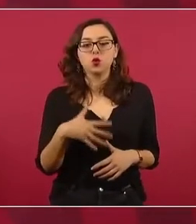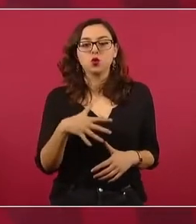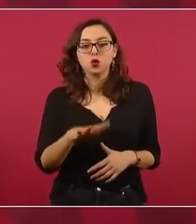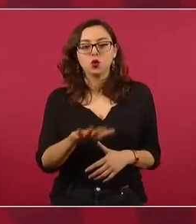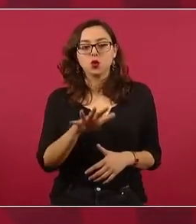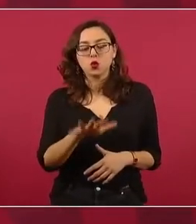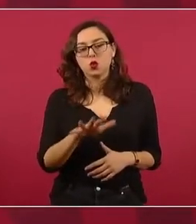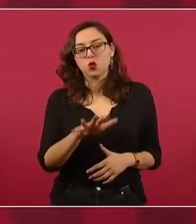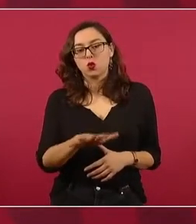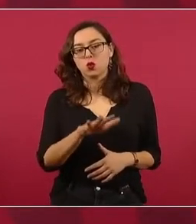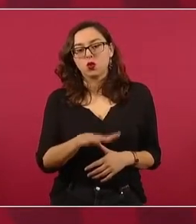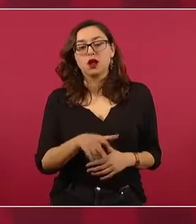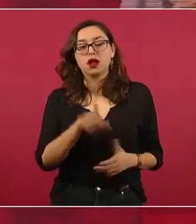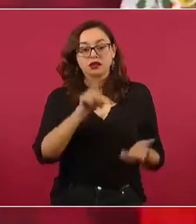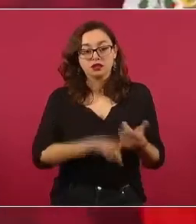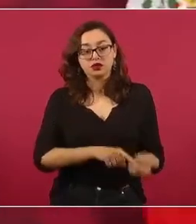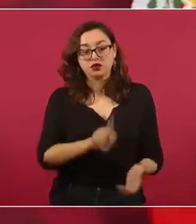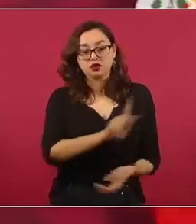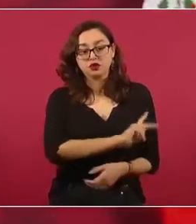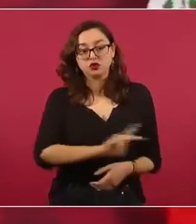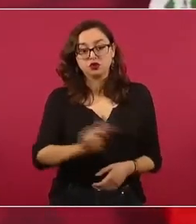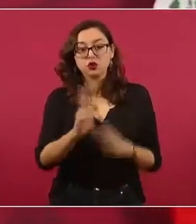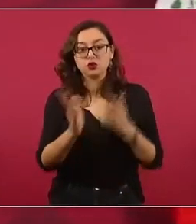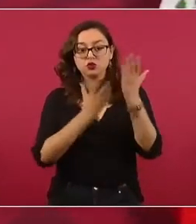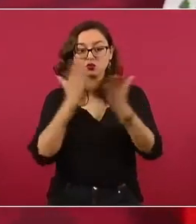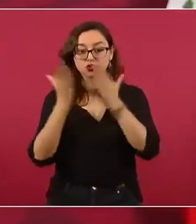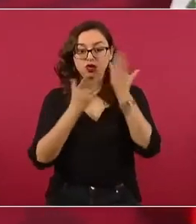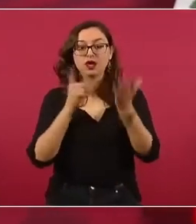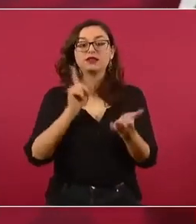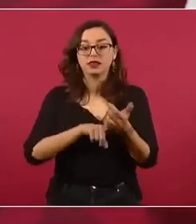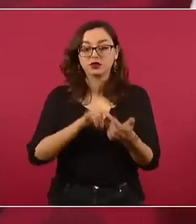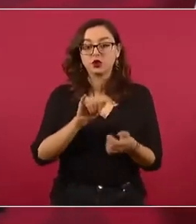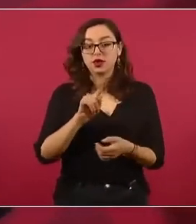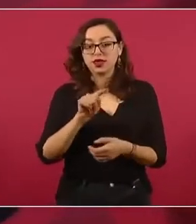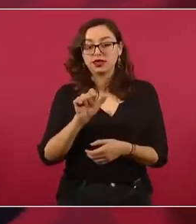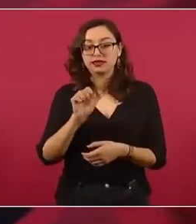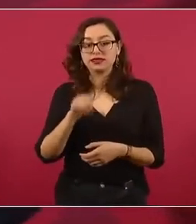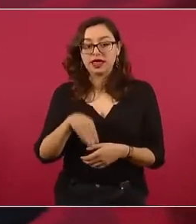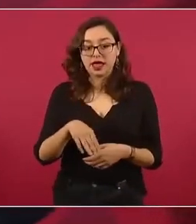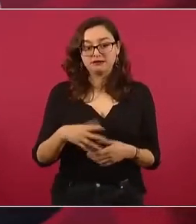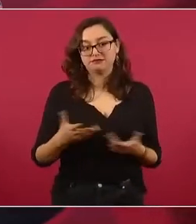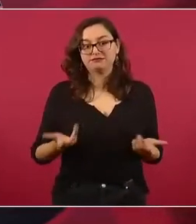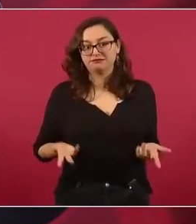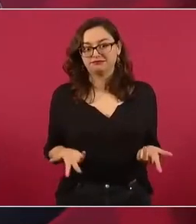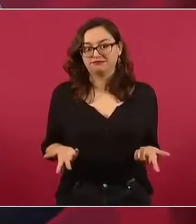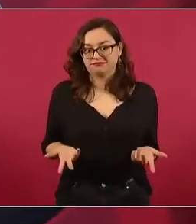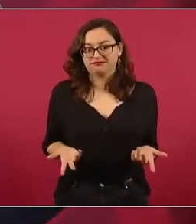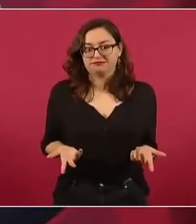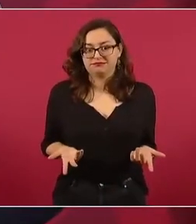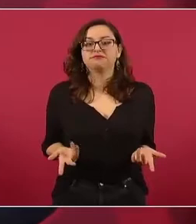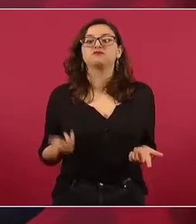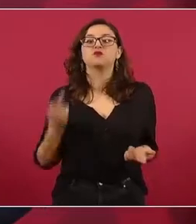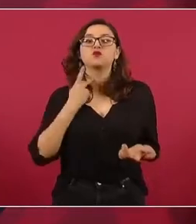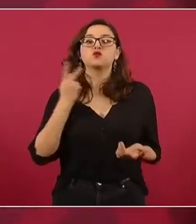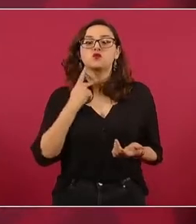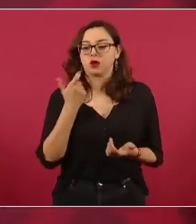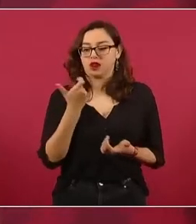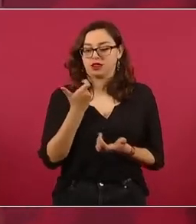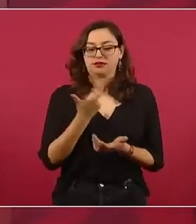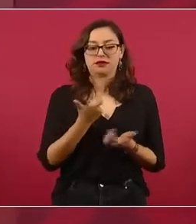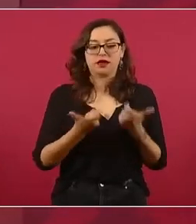Carcens, eran los que estaban manejando la política económica.